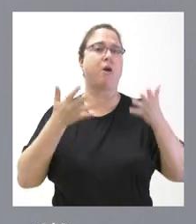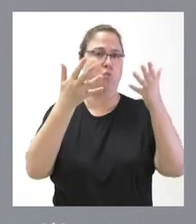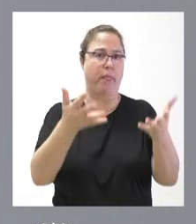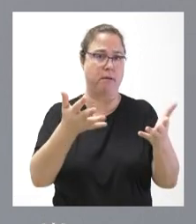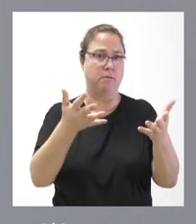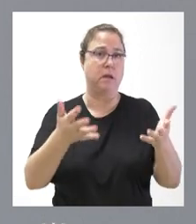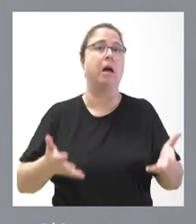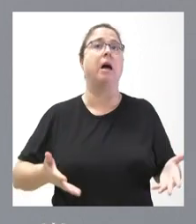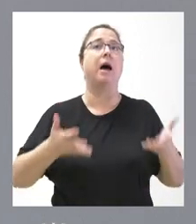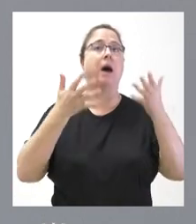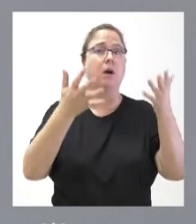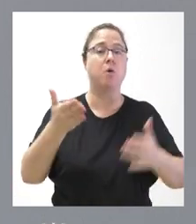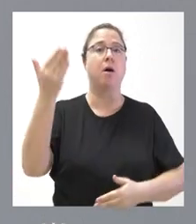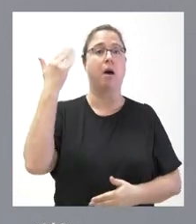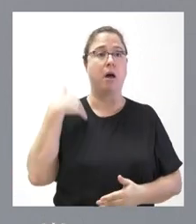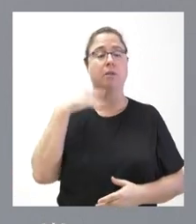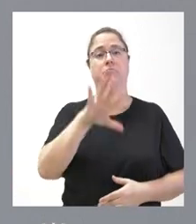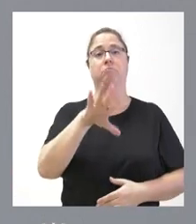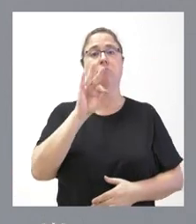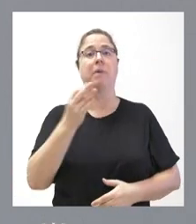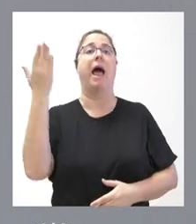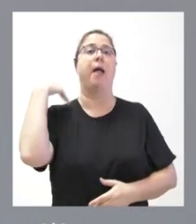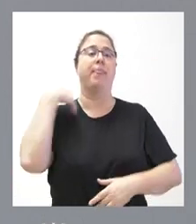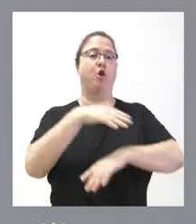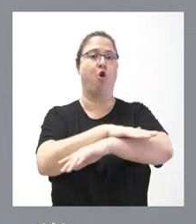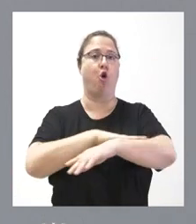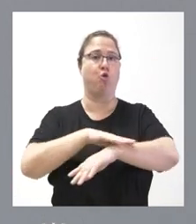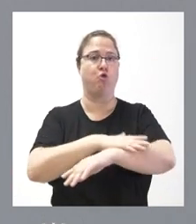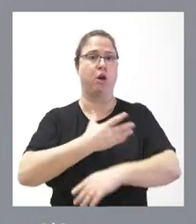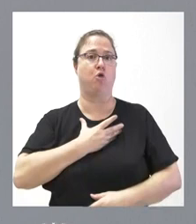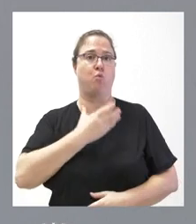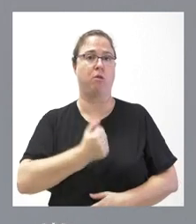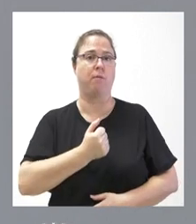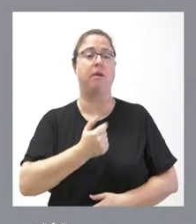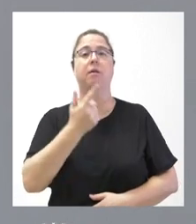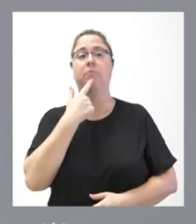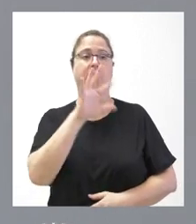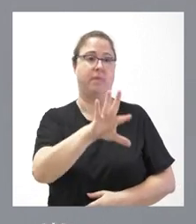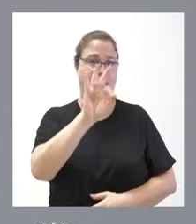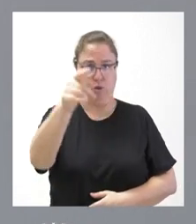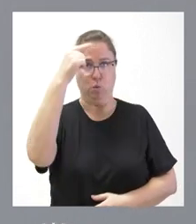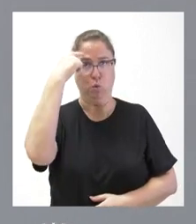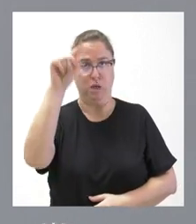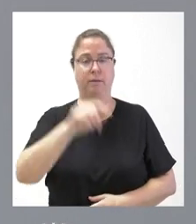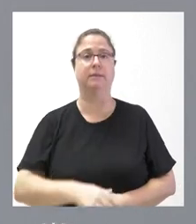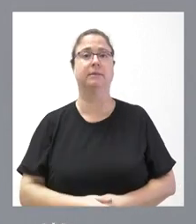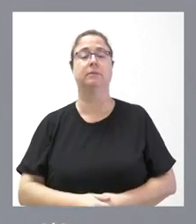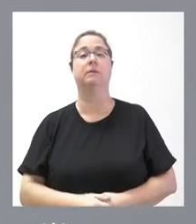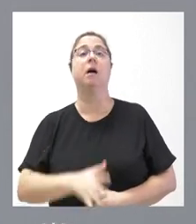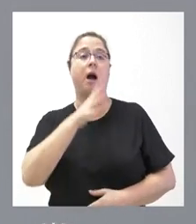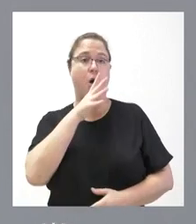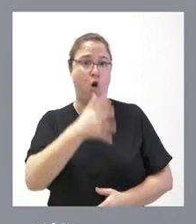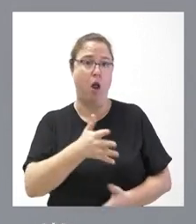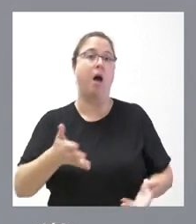Ayudamos en la posición que inicialmente se definió por parte del antelor Gobierno municipal, que era una determinada que ustedes conocen, y ayudaremos